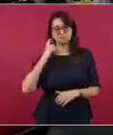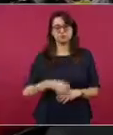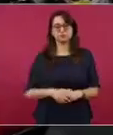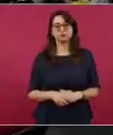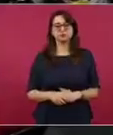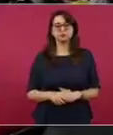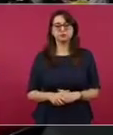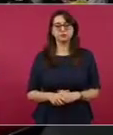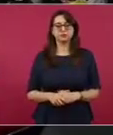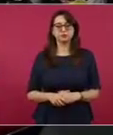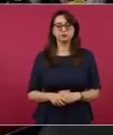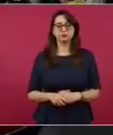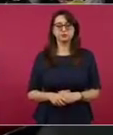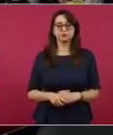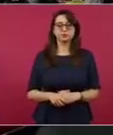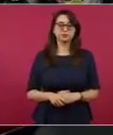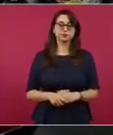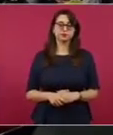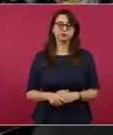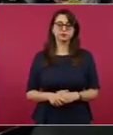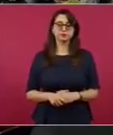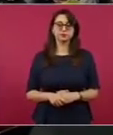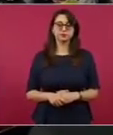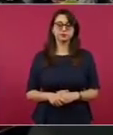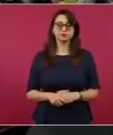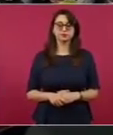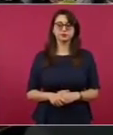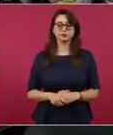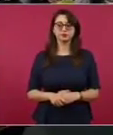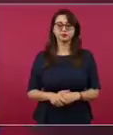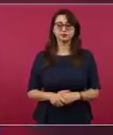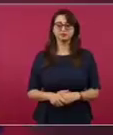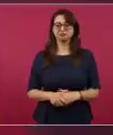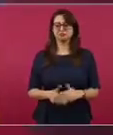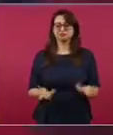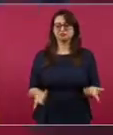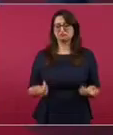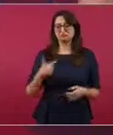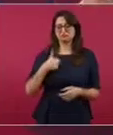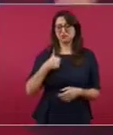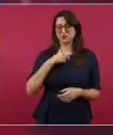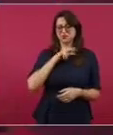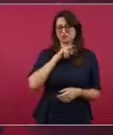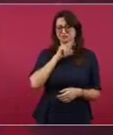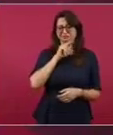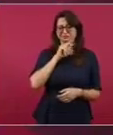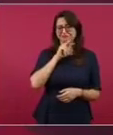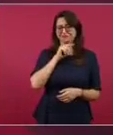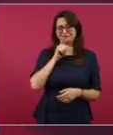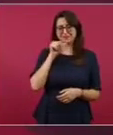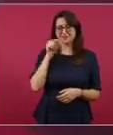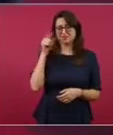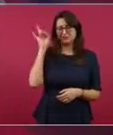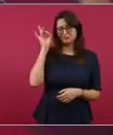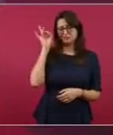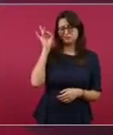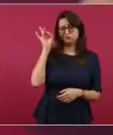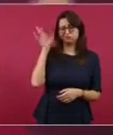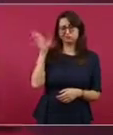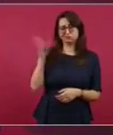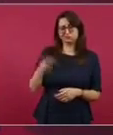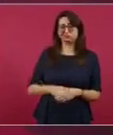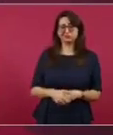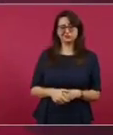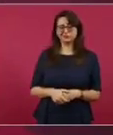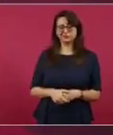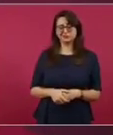Sí, pero no me preocupa, ya los he enfrentado, el desafuero fue eso,